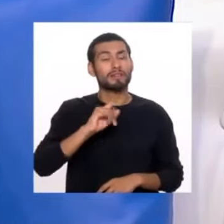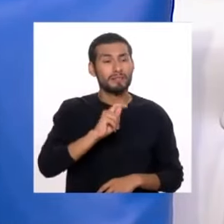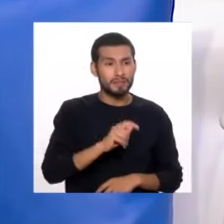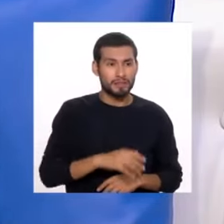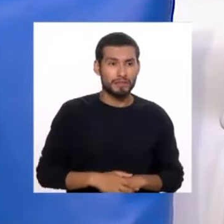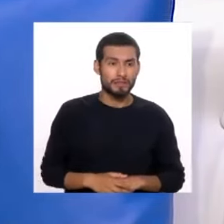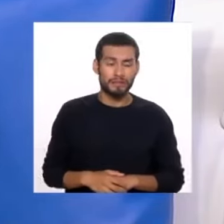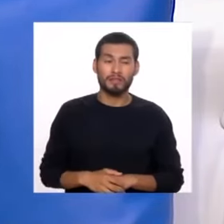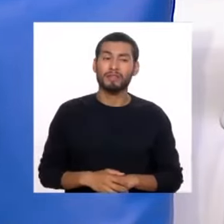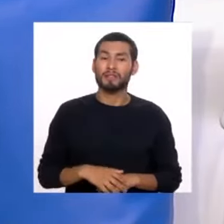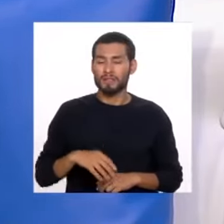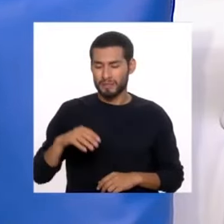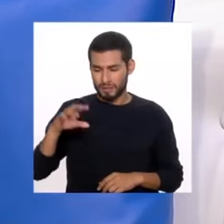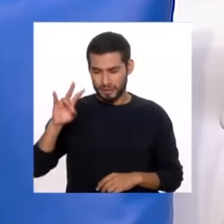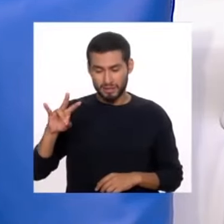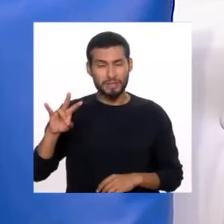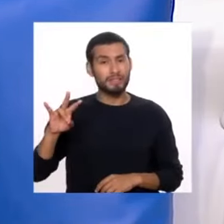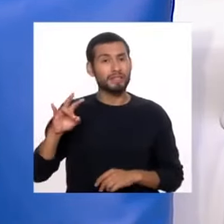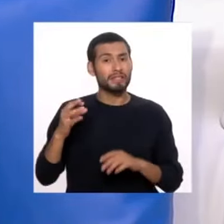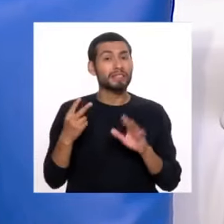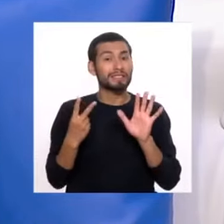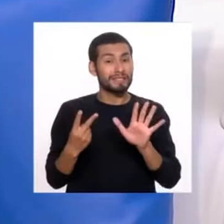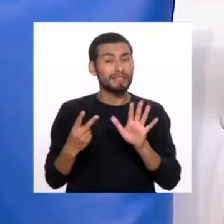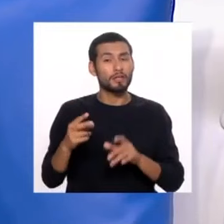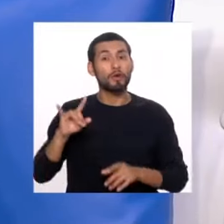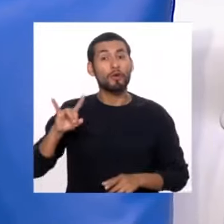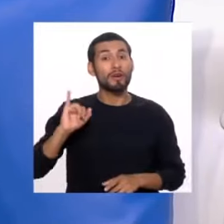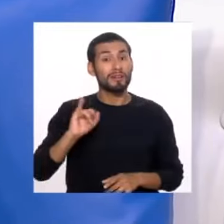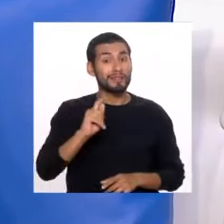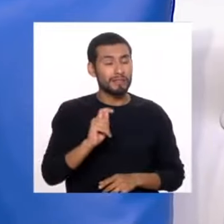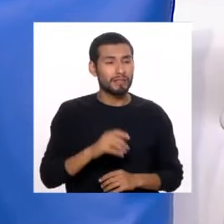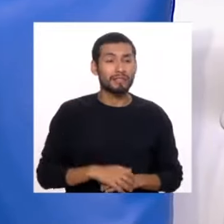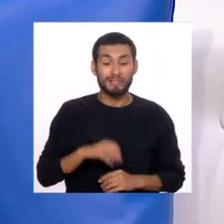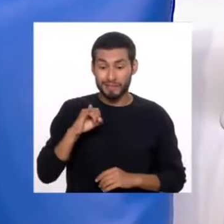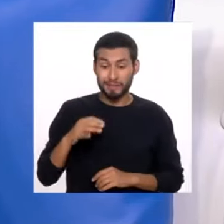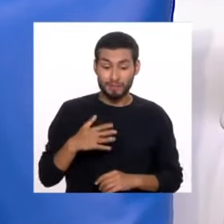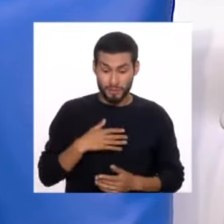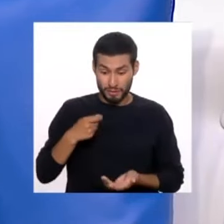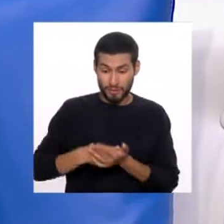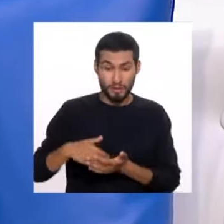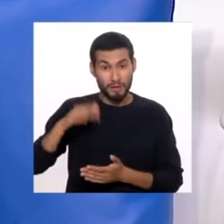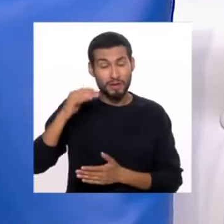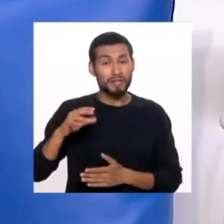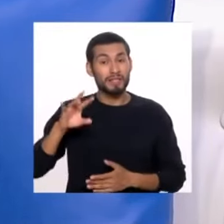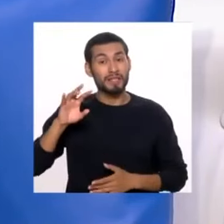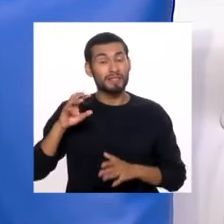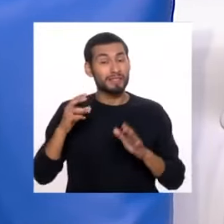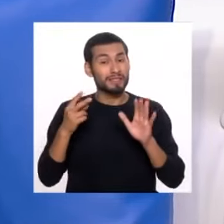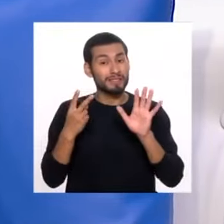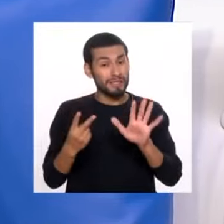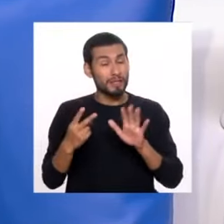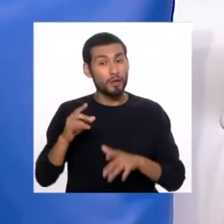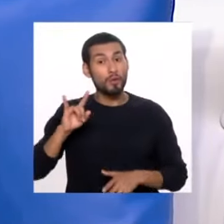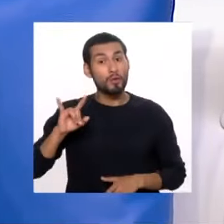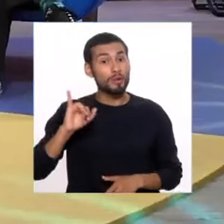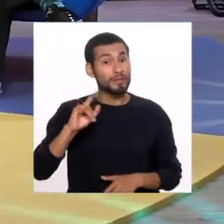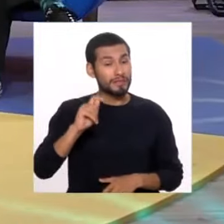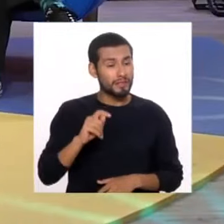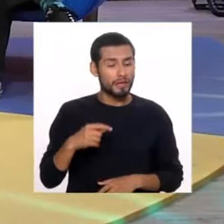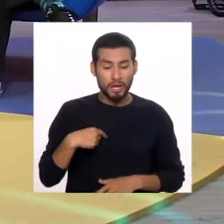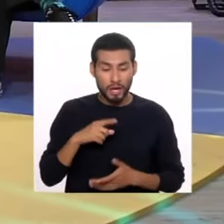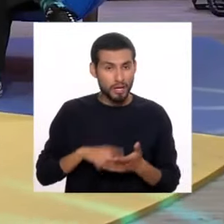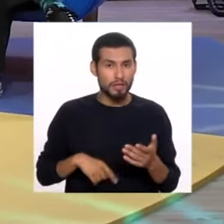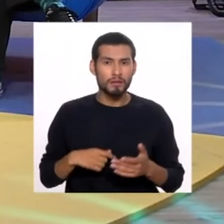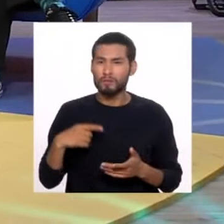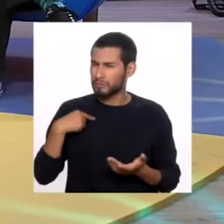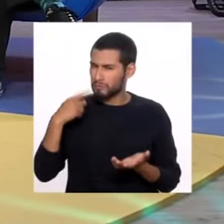¿7 UITs? 7 UITs. Entonces, si veo que mi sueldo es mayor a las 7 UITs, en este caso, ¿qué tengo que hacer? Ahí tengo